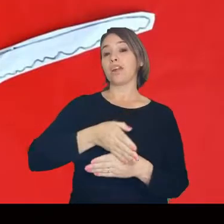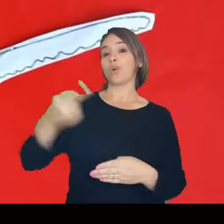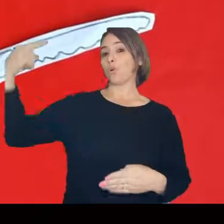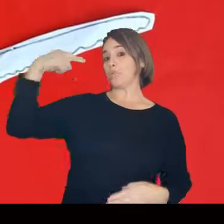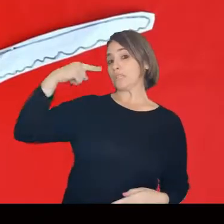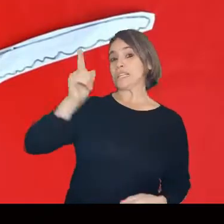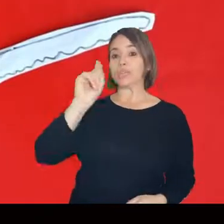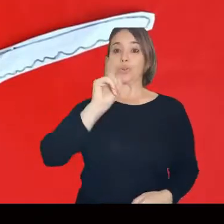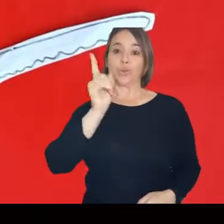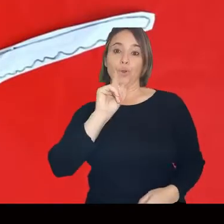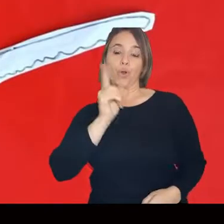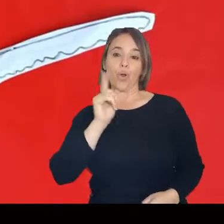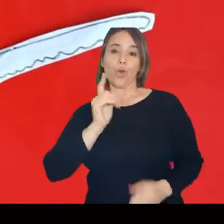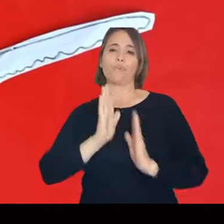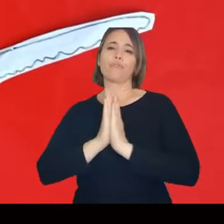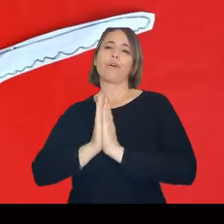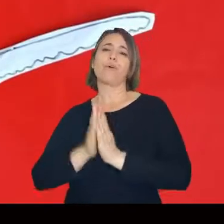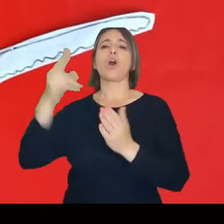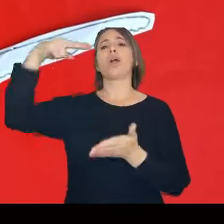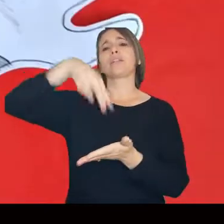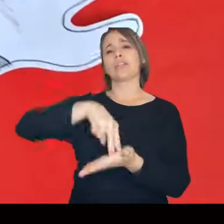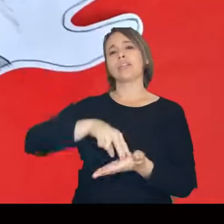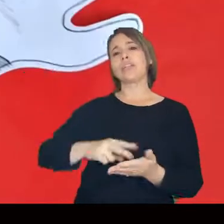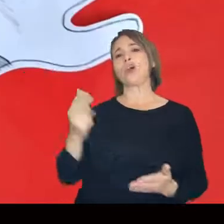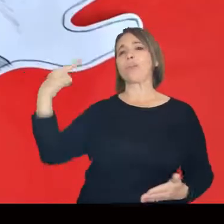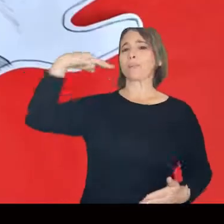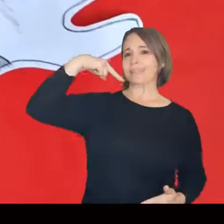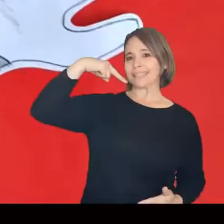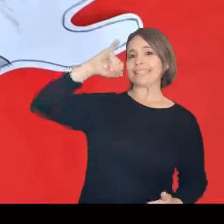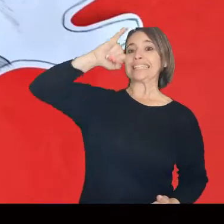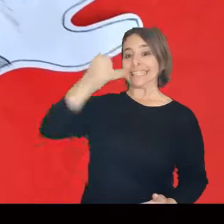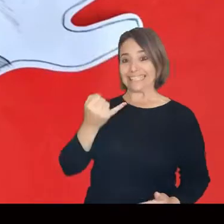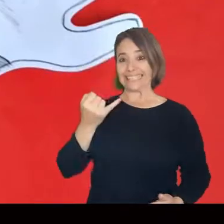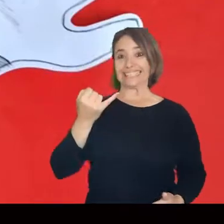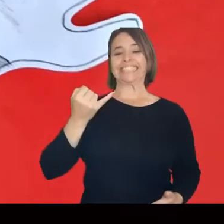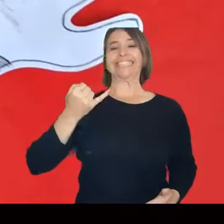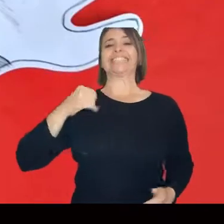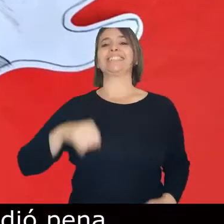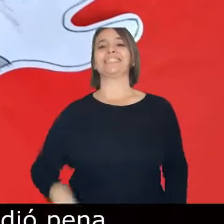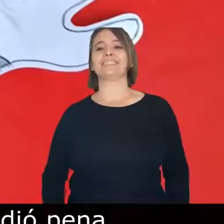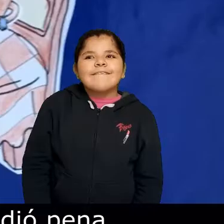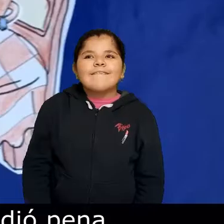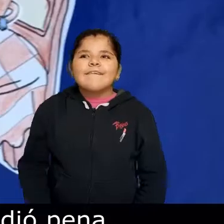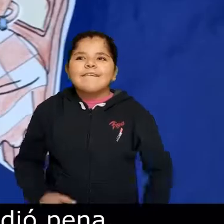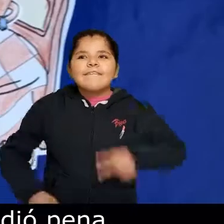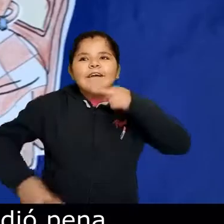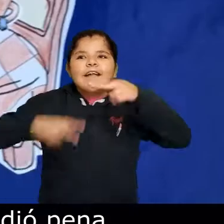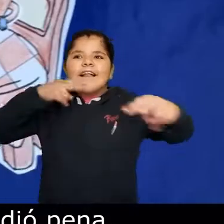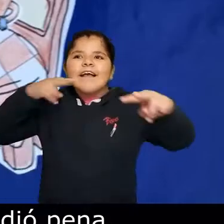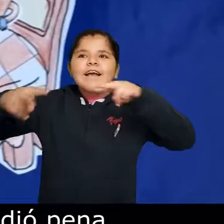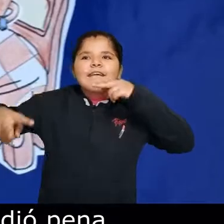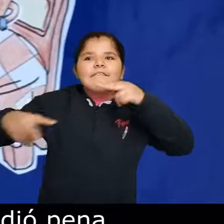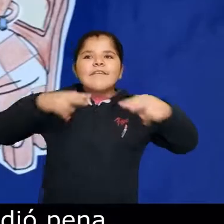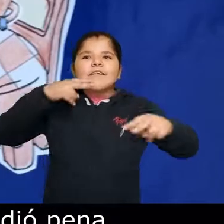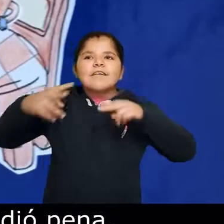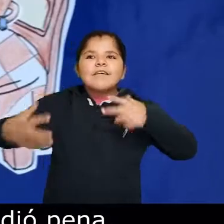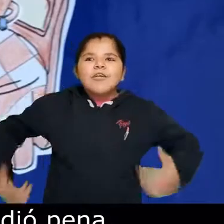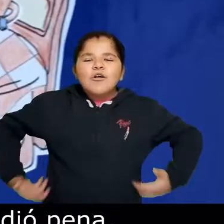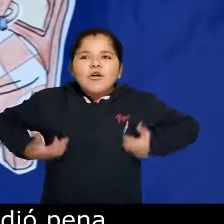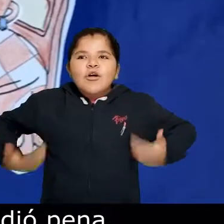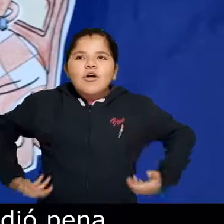me tires con cuchillo Tírame con tenedor A la hora de la cena